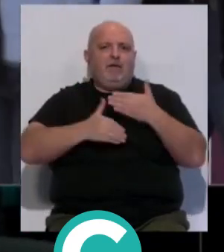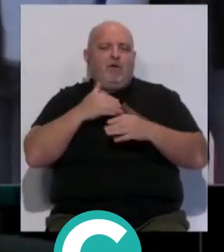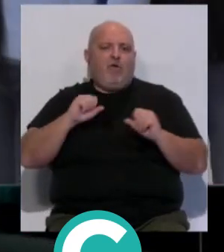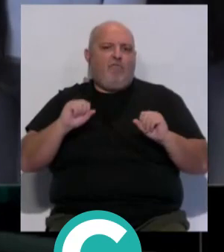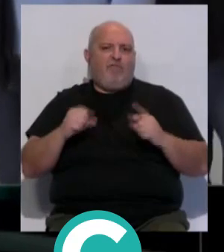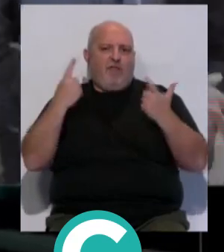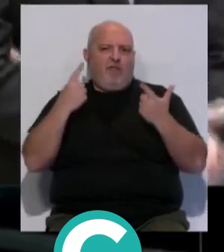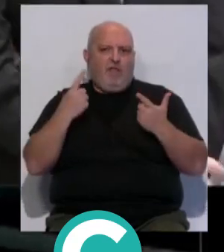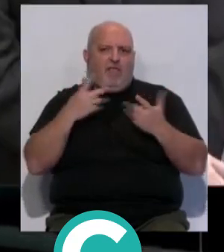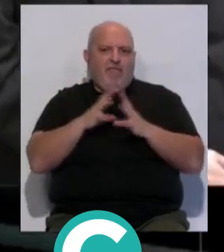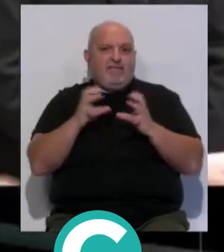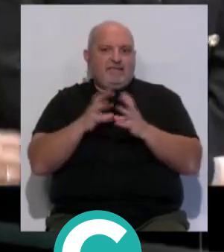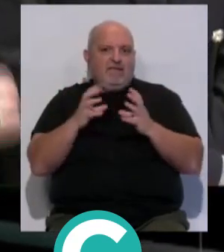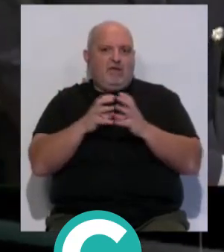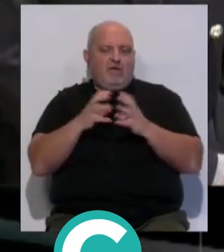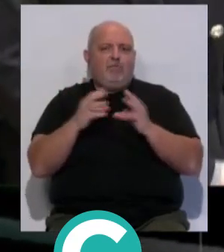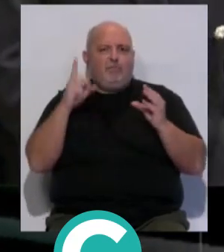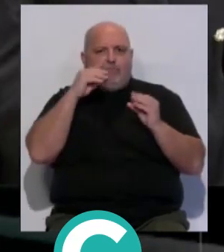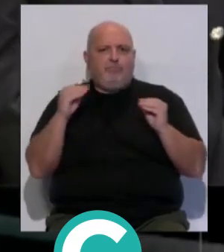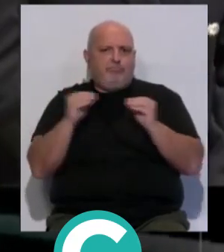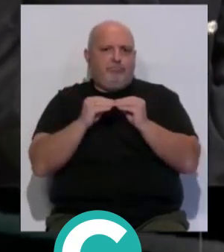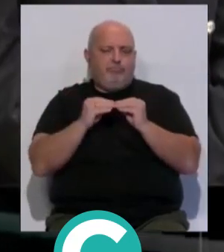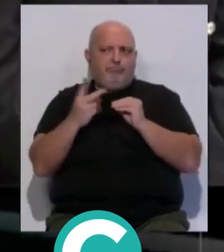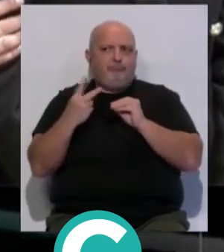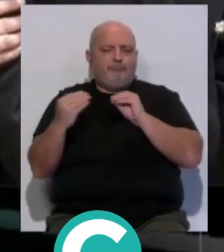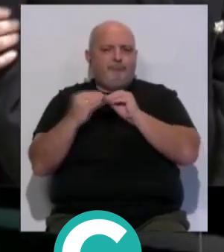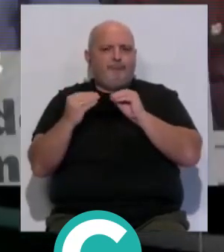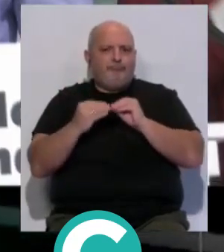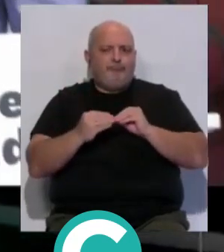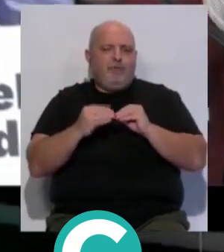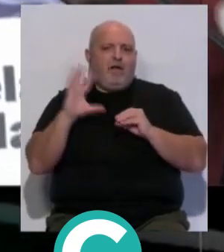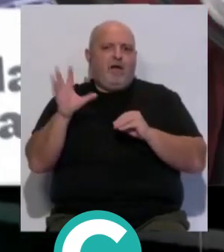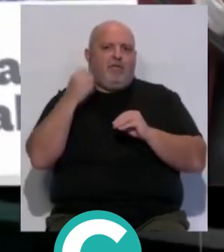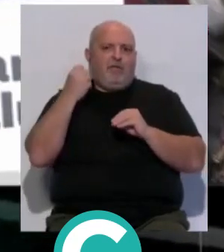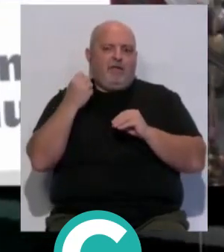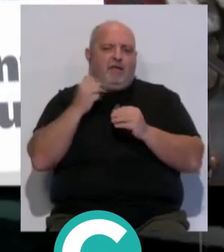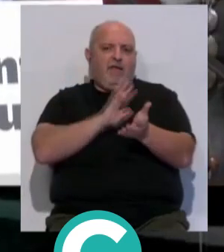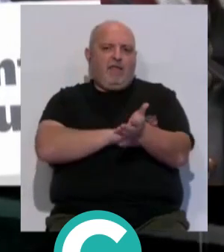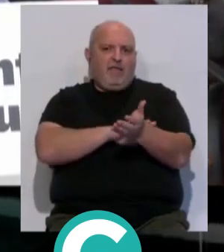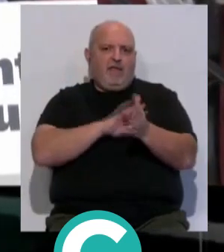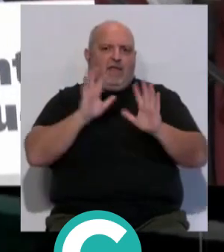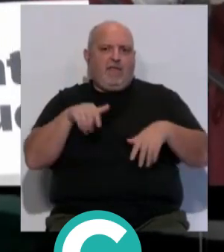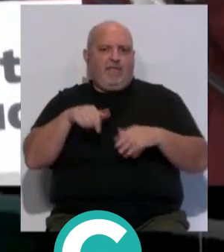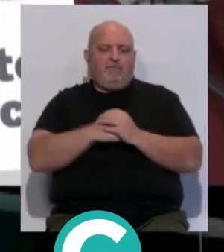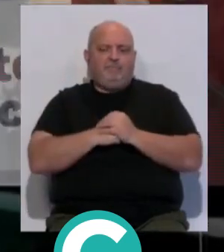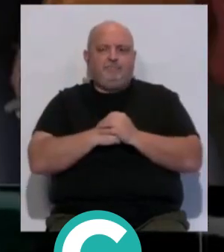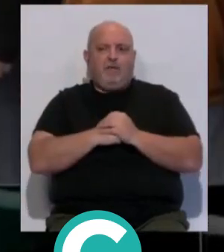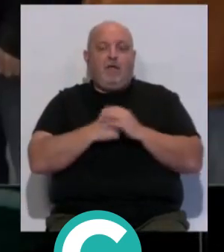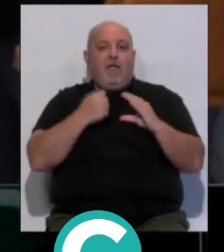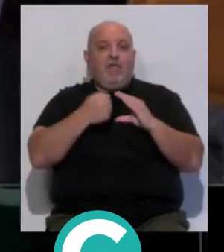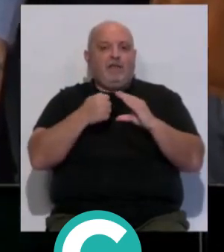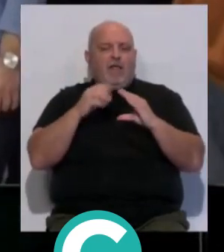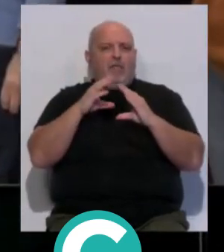definitivamente ese deseo, que es común, esa sintonía compartida que es alcanzar la confluencia de izquierda en Cádiz. Adelante